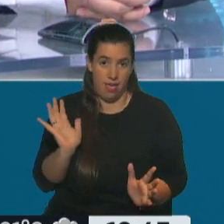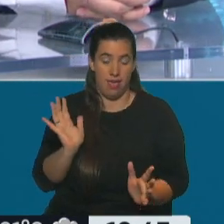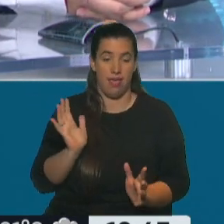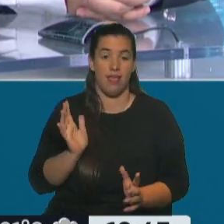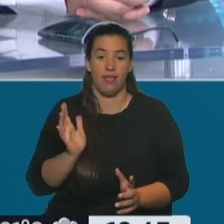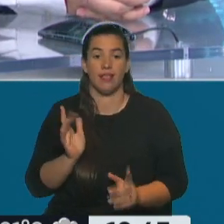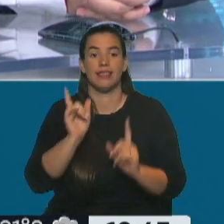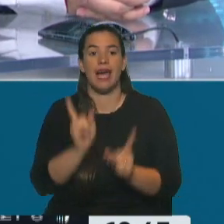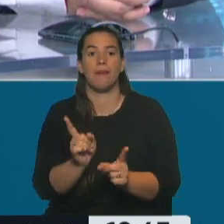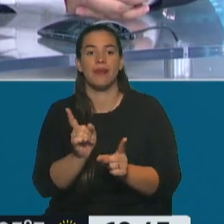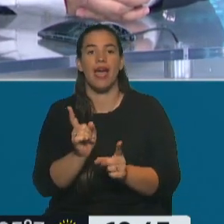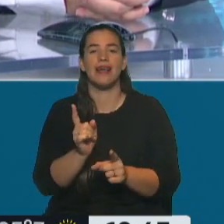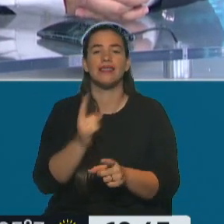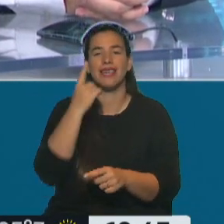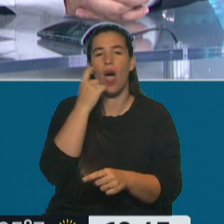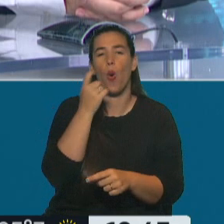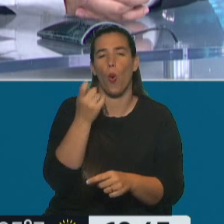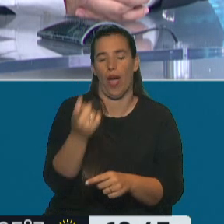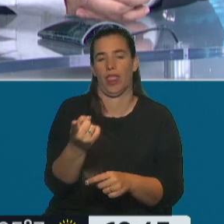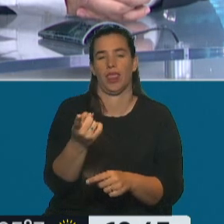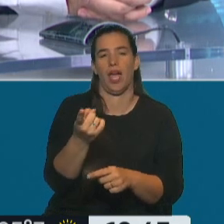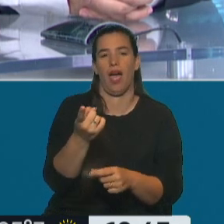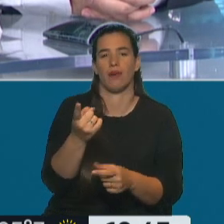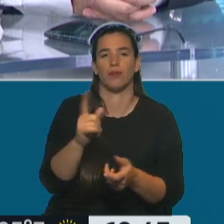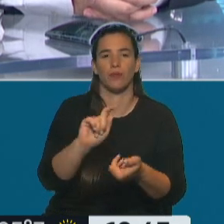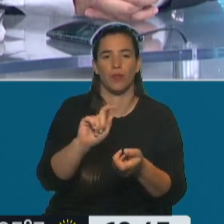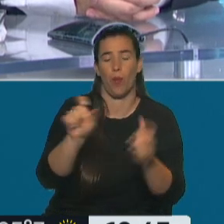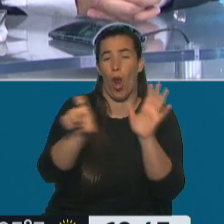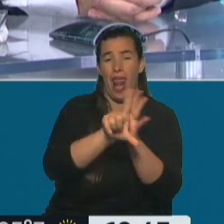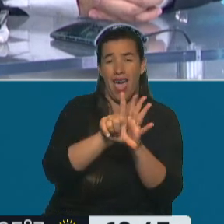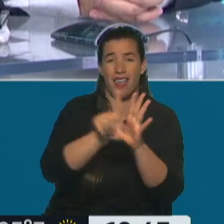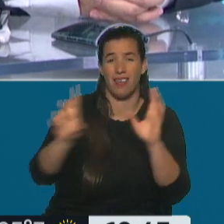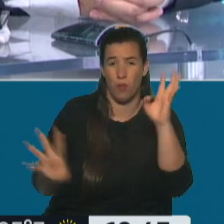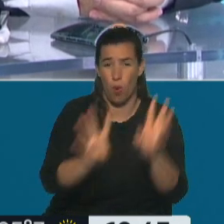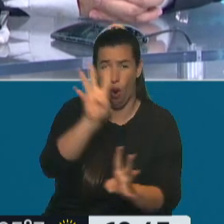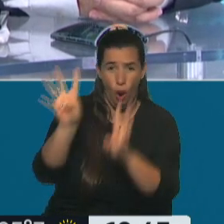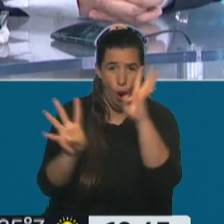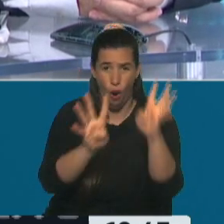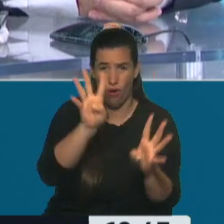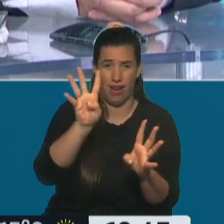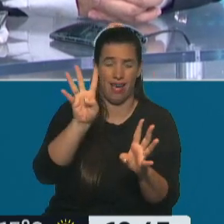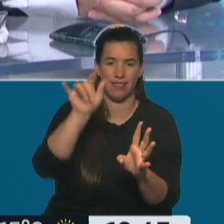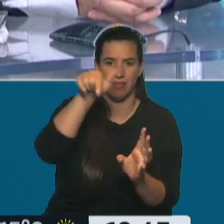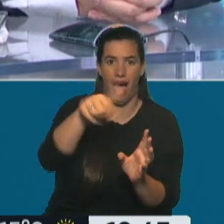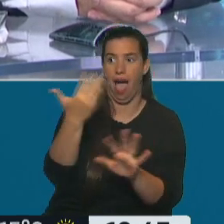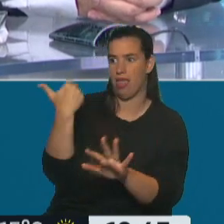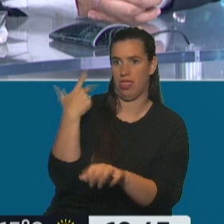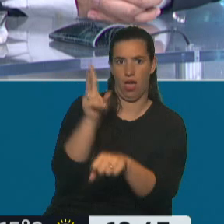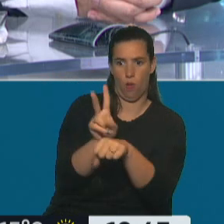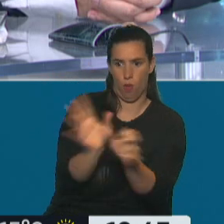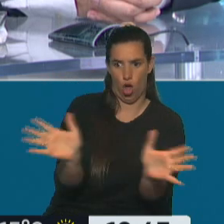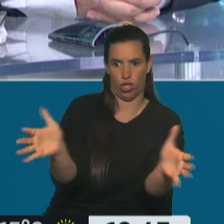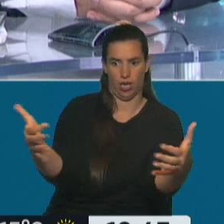pedido de la modificación de la ley de bosques y de glaciares. Es justamente que estaba protegido y ahora eso, como decís vos, Rulo,